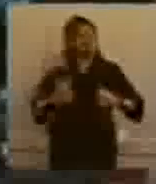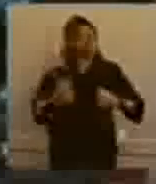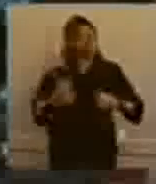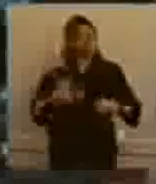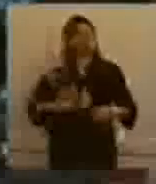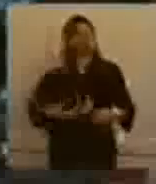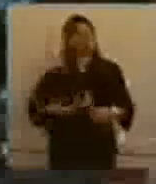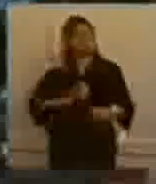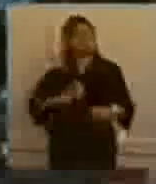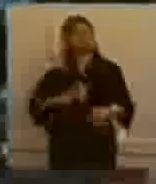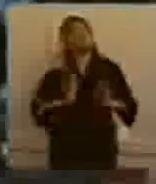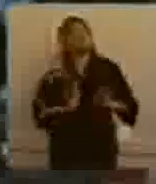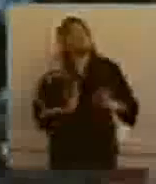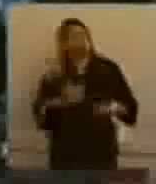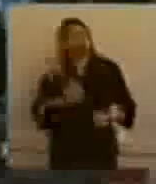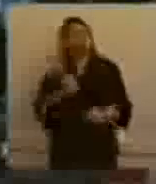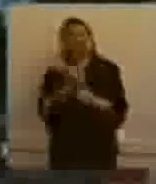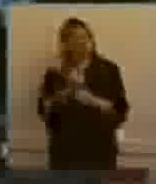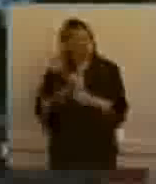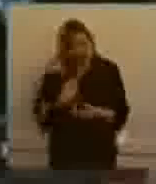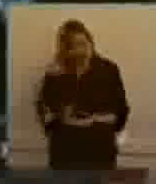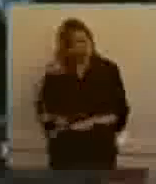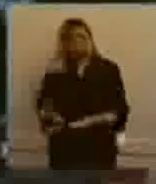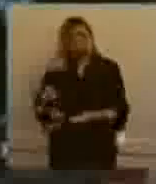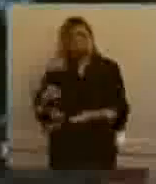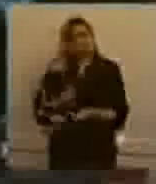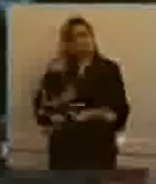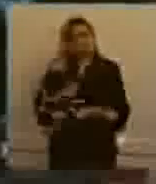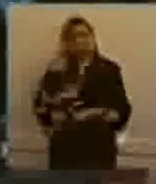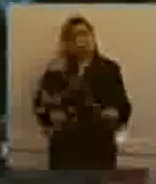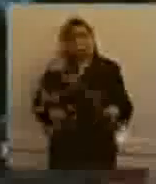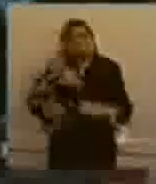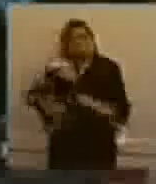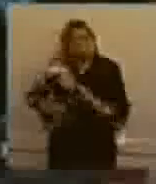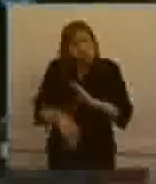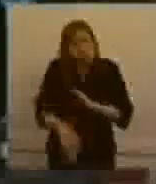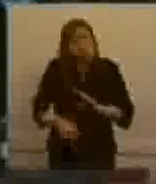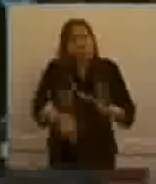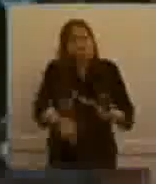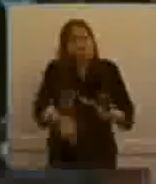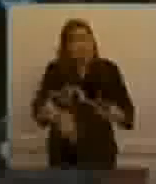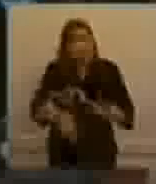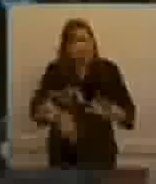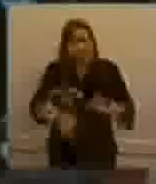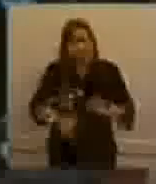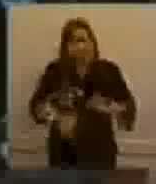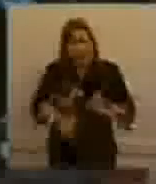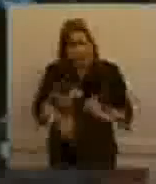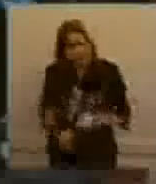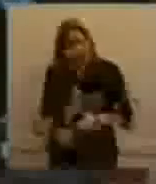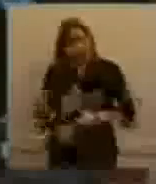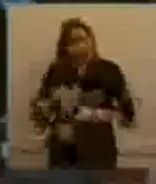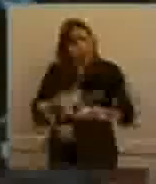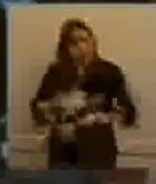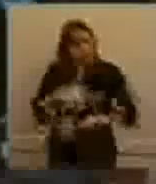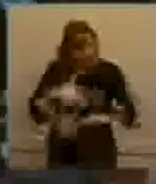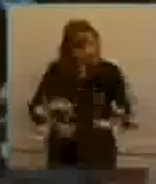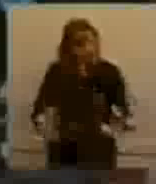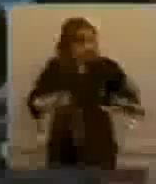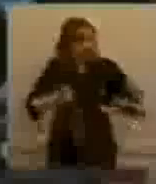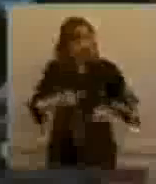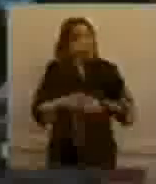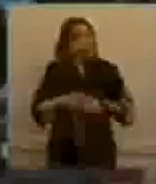espíritu, las esperanzas, el trabajo, y bueno, y somos así los patagónicos, sacamos energías y fuerzas desde donde no hay y seguimos